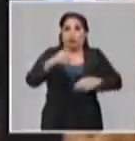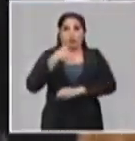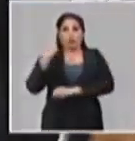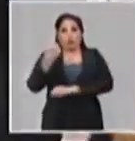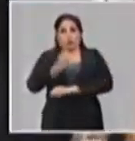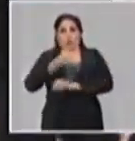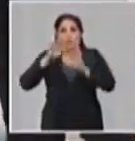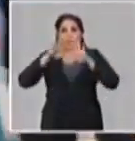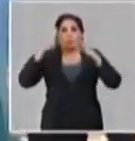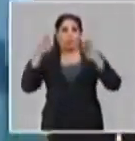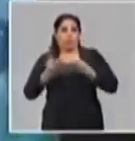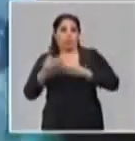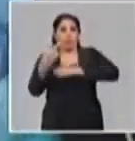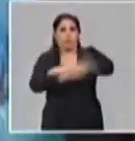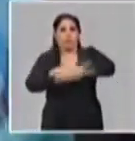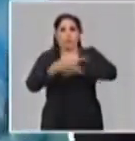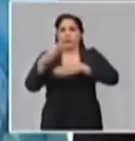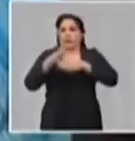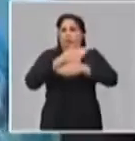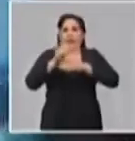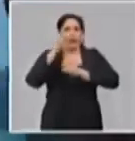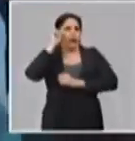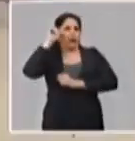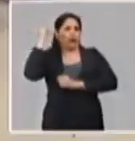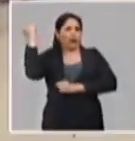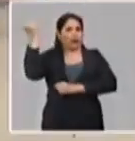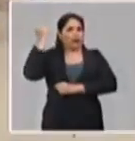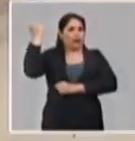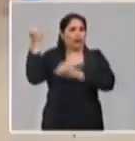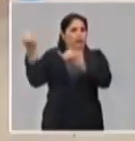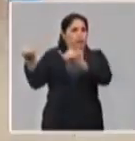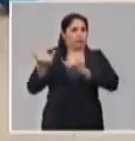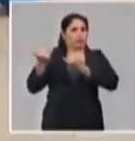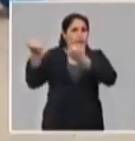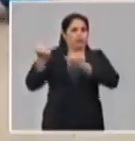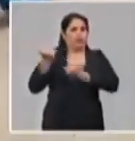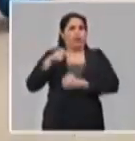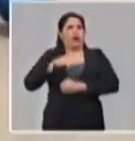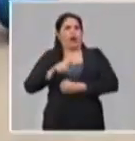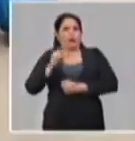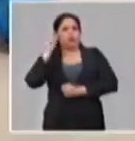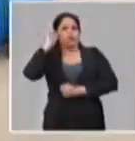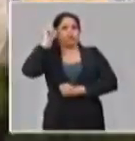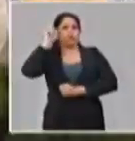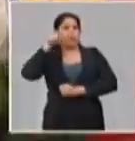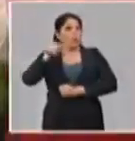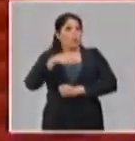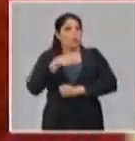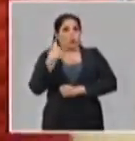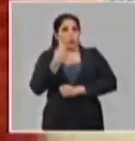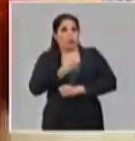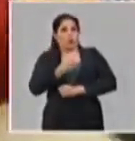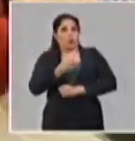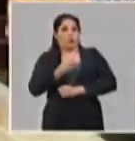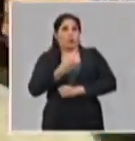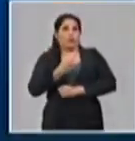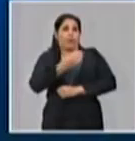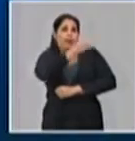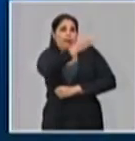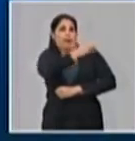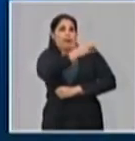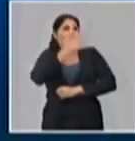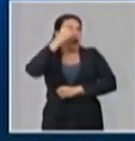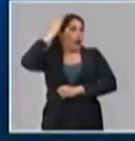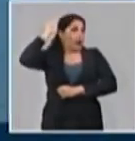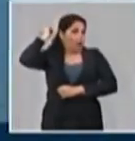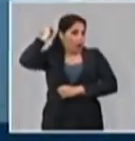tenido por el mundo y las experiencias internacionales que se han ido teniendo, nuestro General de Ejército, Raúl